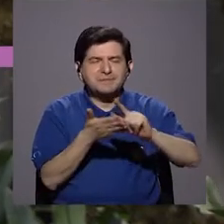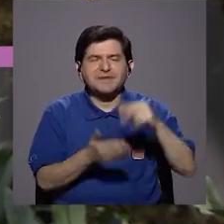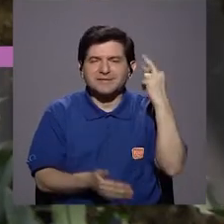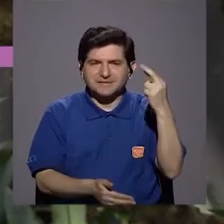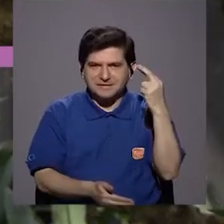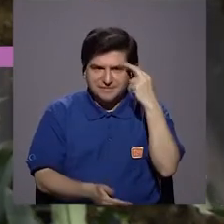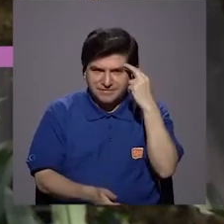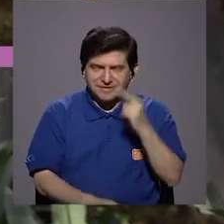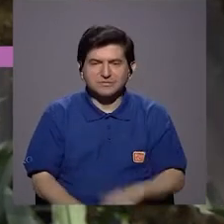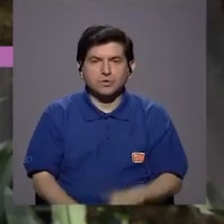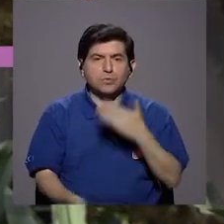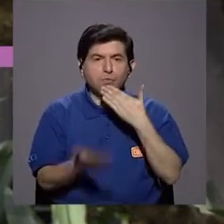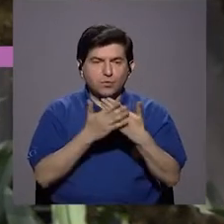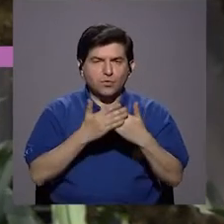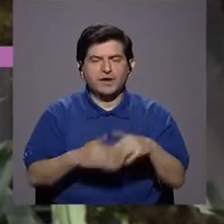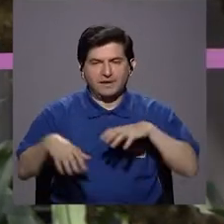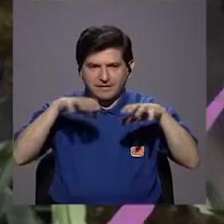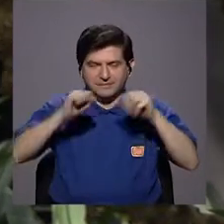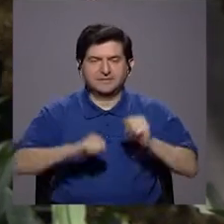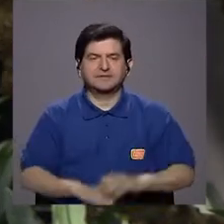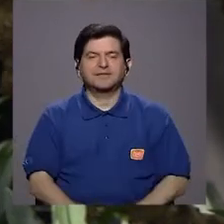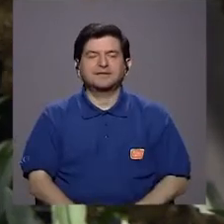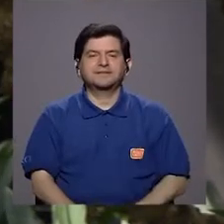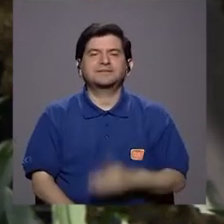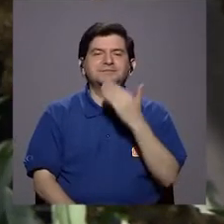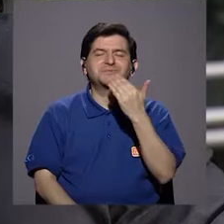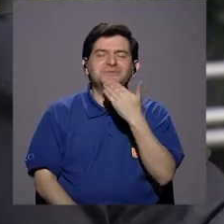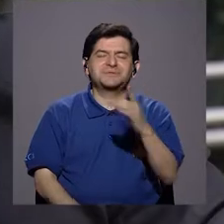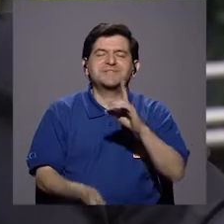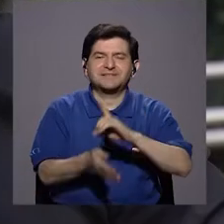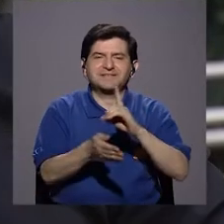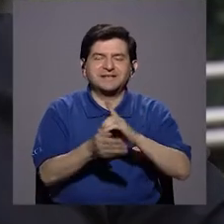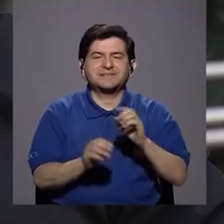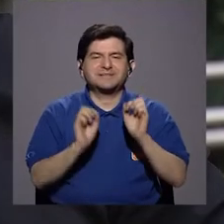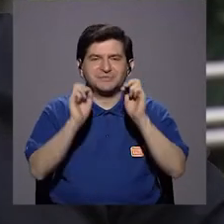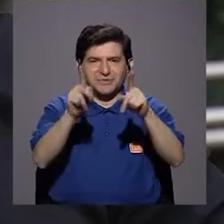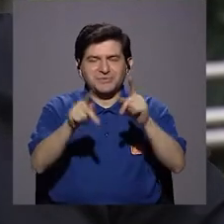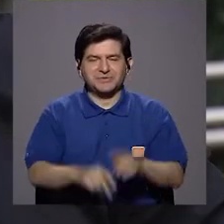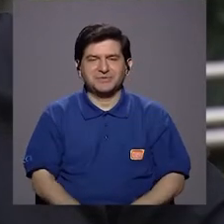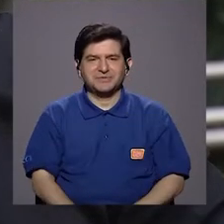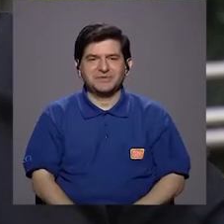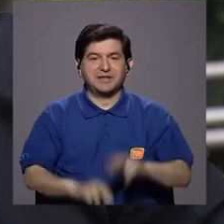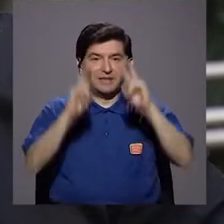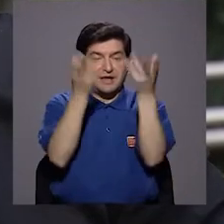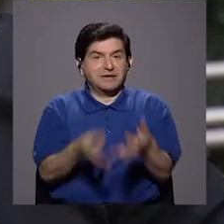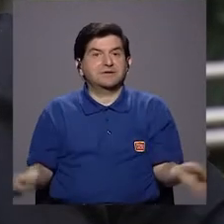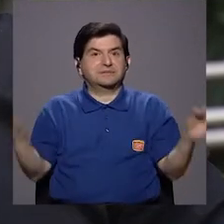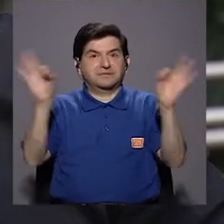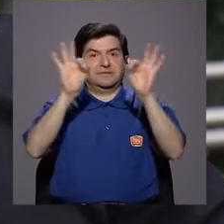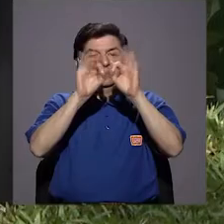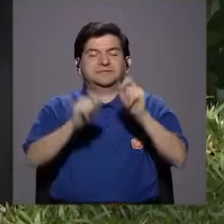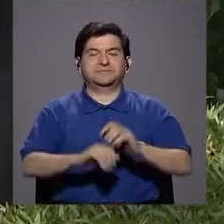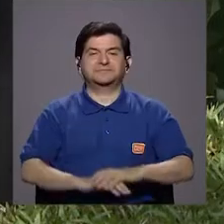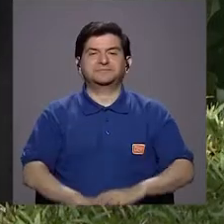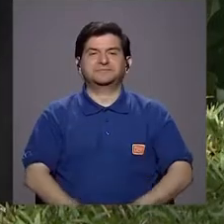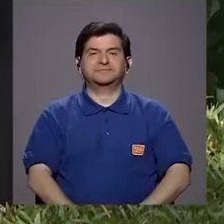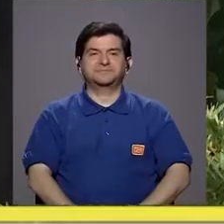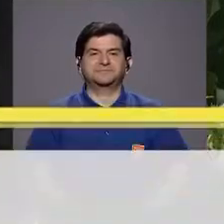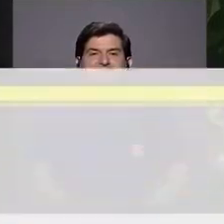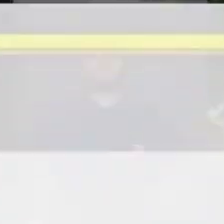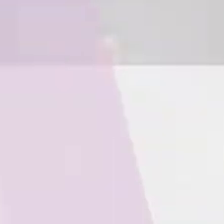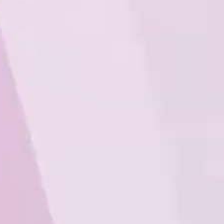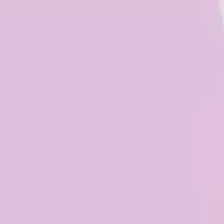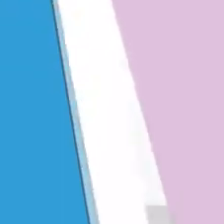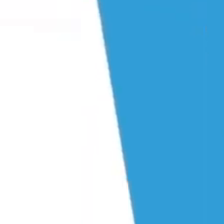vida, un buen nivel de ejercicio. Muchísimas gracias, doctor. Agradecerle este espacio y este tema tan importante. Un placer.